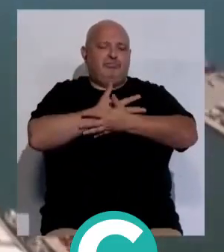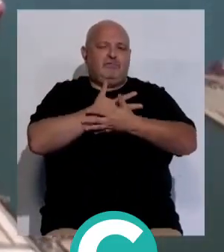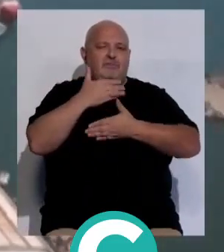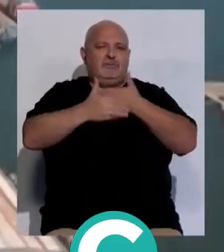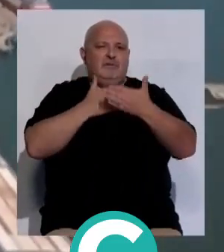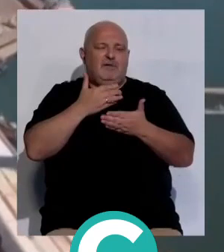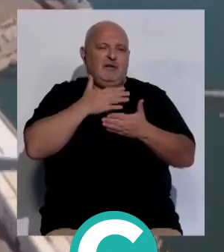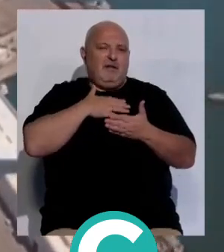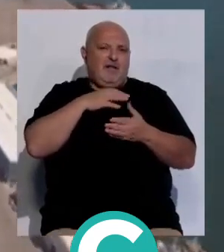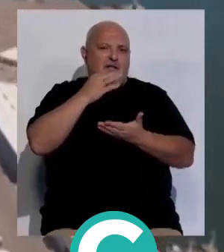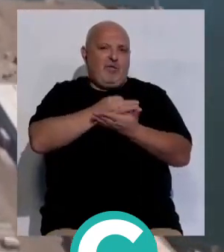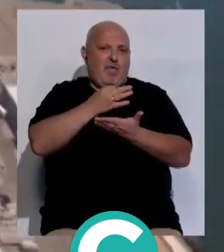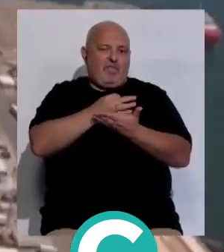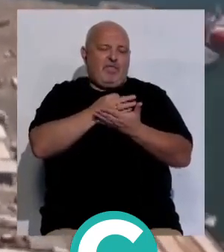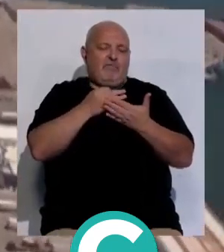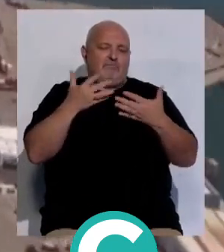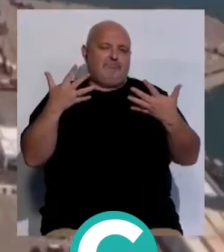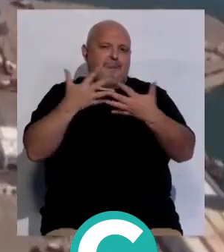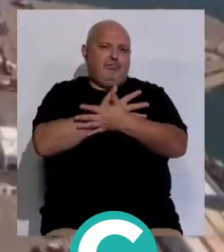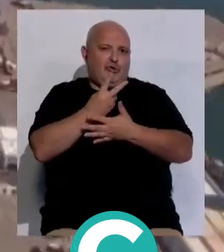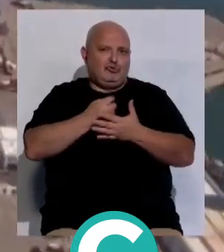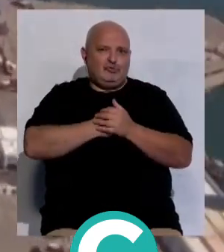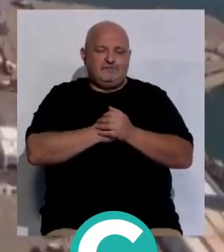avanzar en el proceso de integración puerto-ciudad.